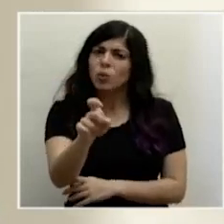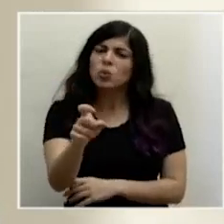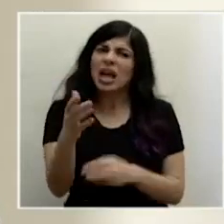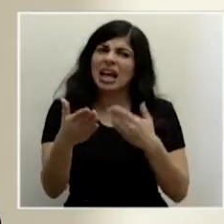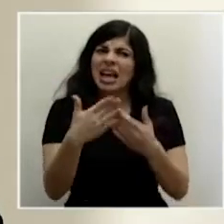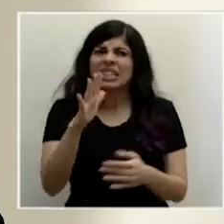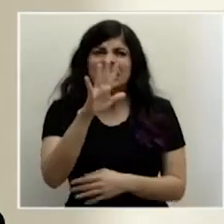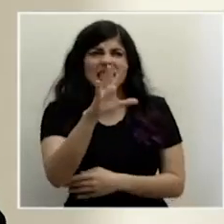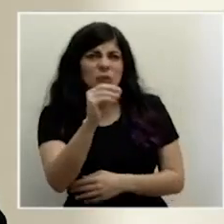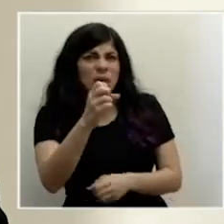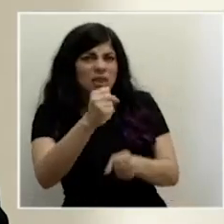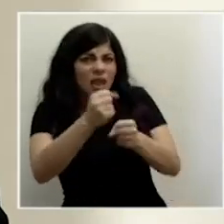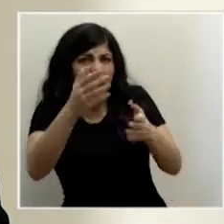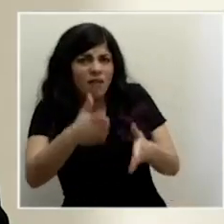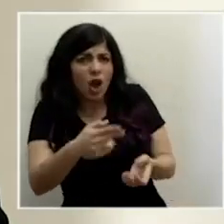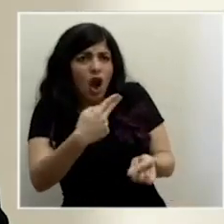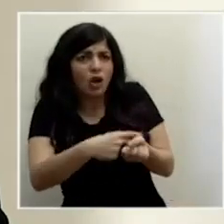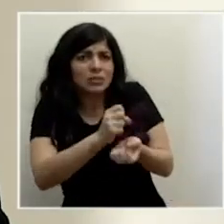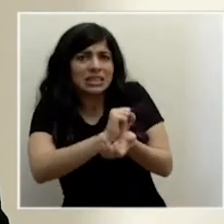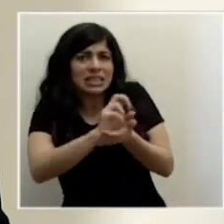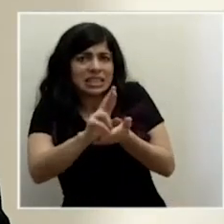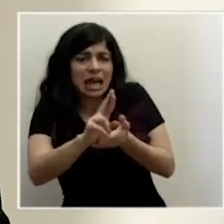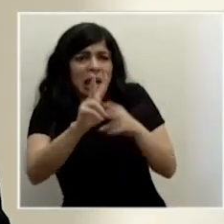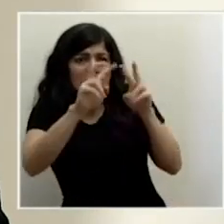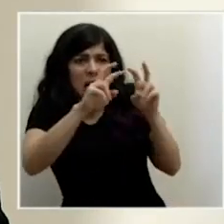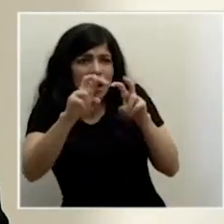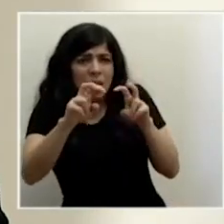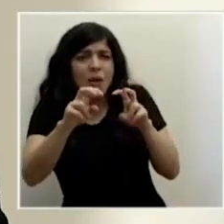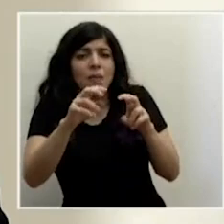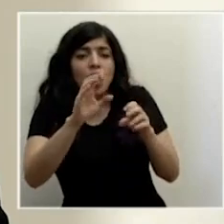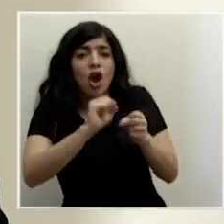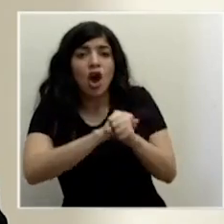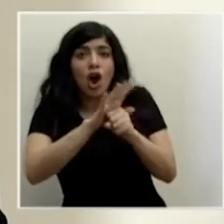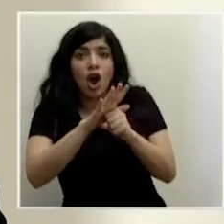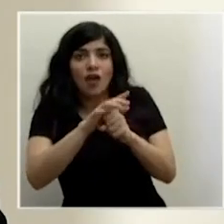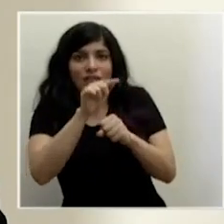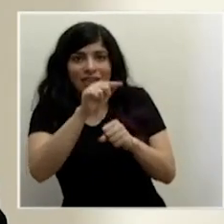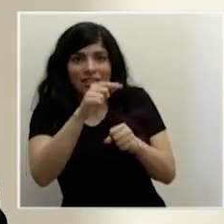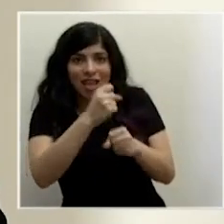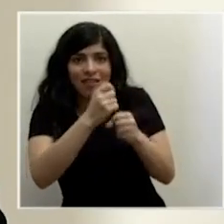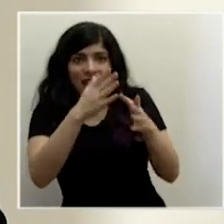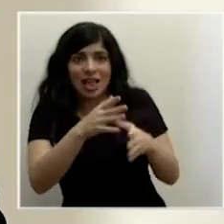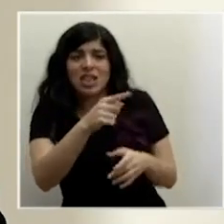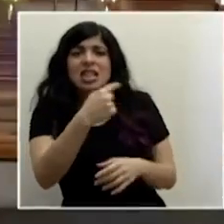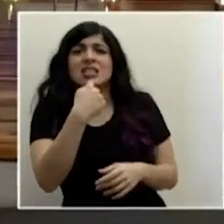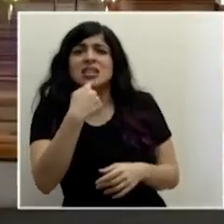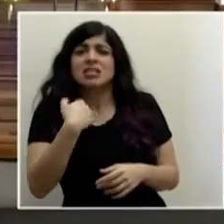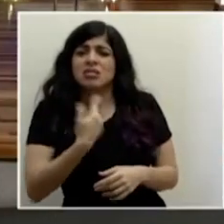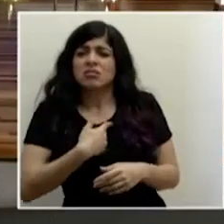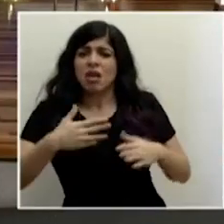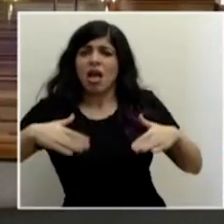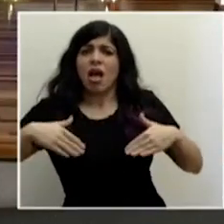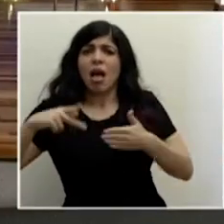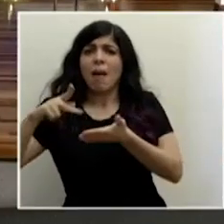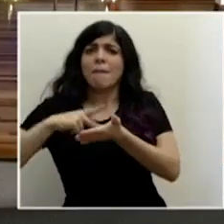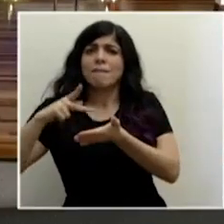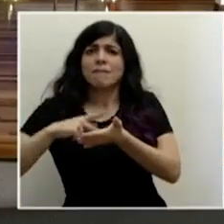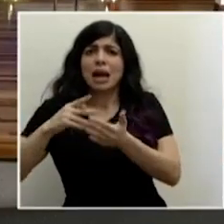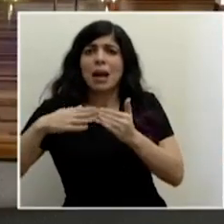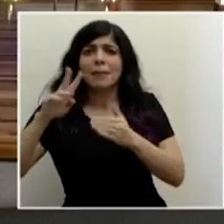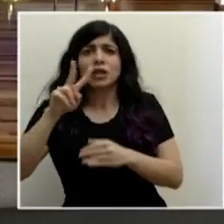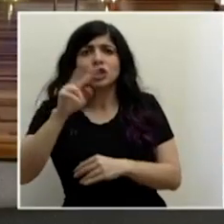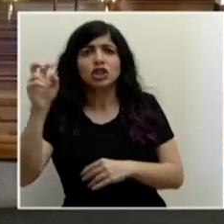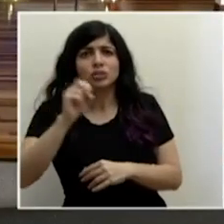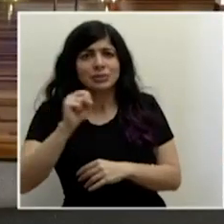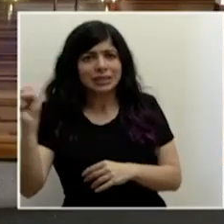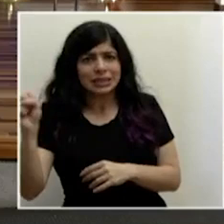Cerca de 50 funcionarios del Hospital de San Ramón descartados en la unidad de COVID-19 denuncian que no han recibido salario desde hace más de dos